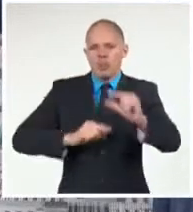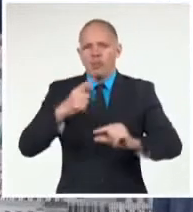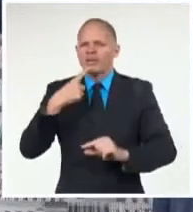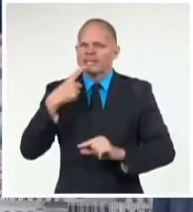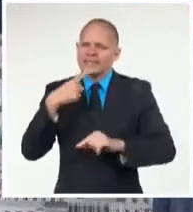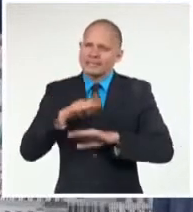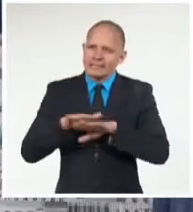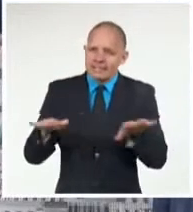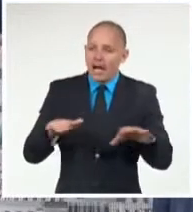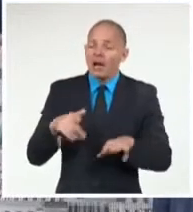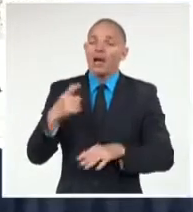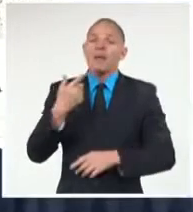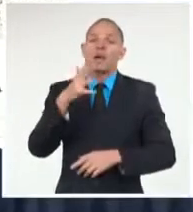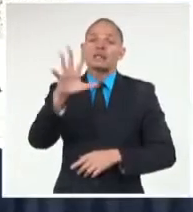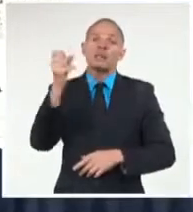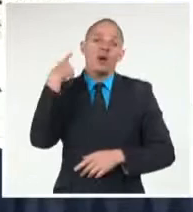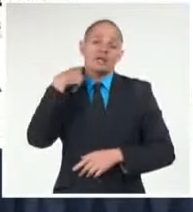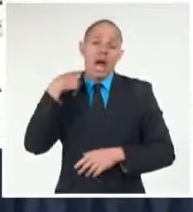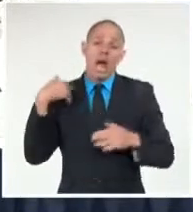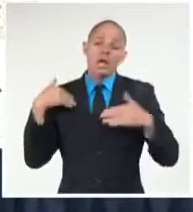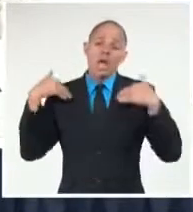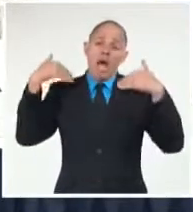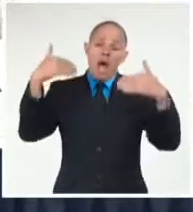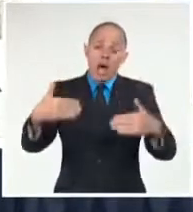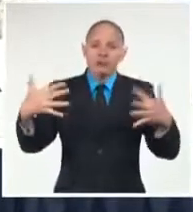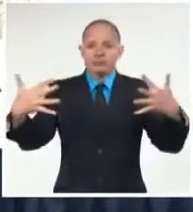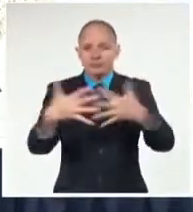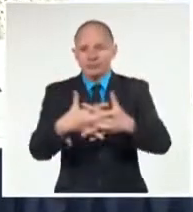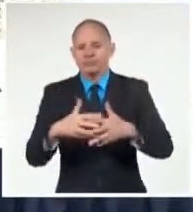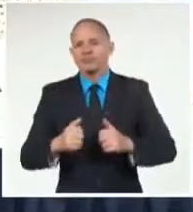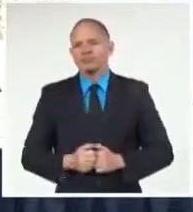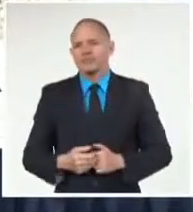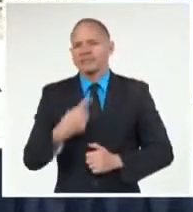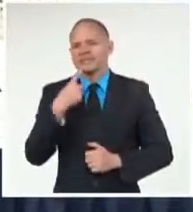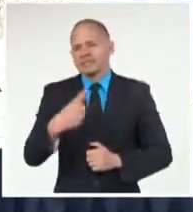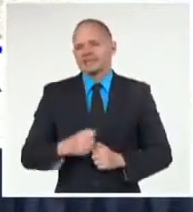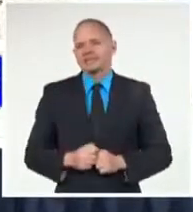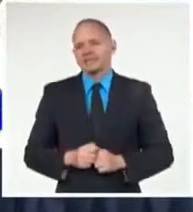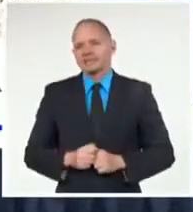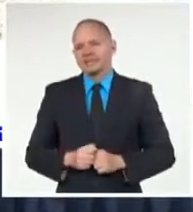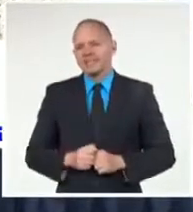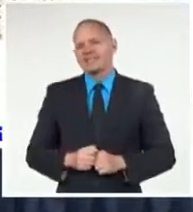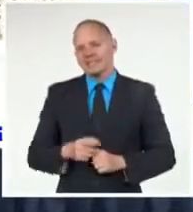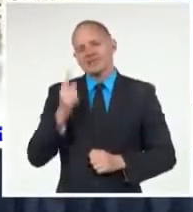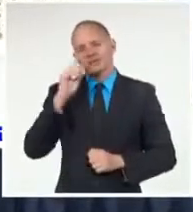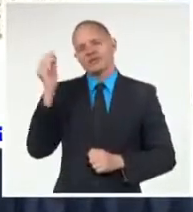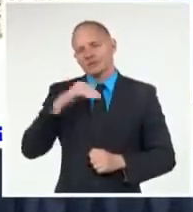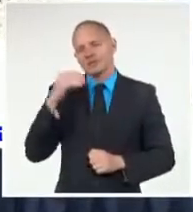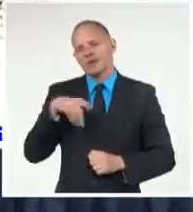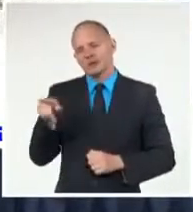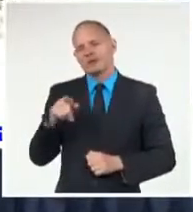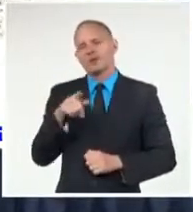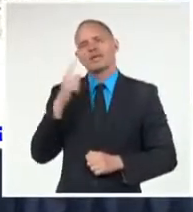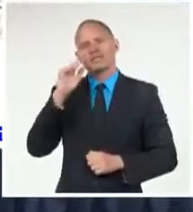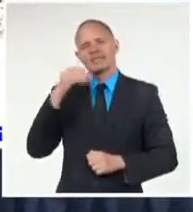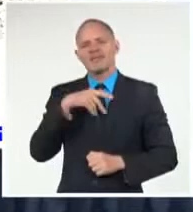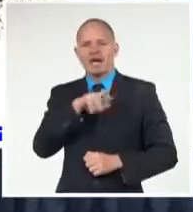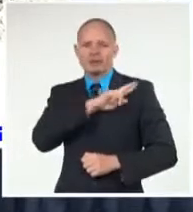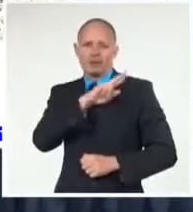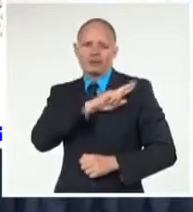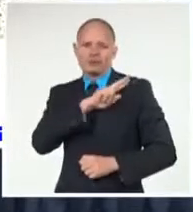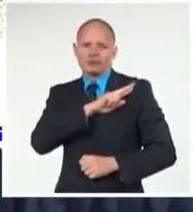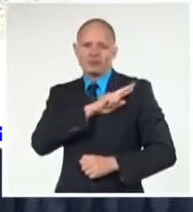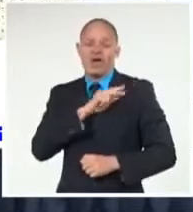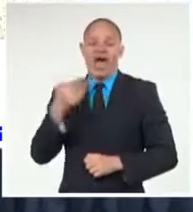mucho más de cinco décadas. Y usted tiene razón que yo le debo algo. Tiene razón que yo